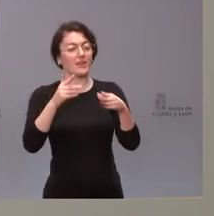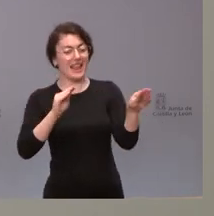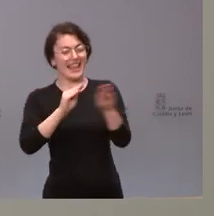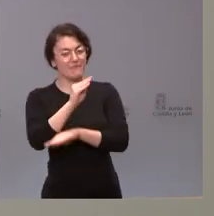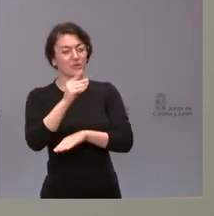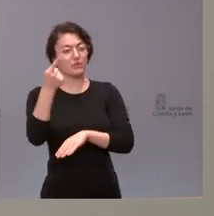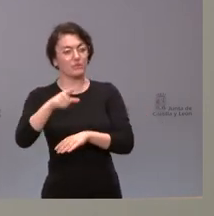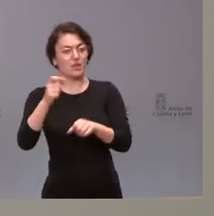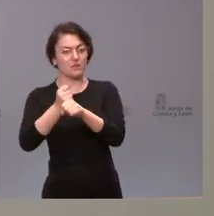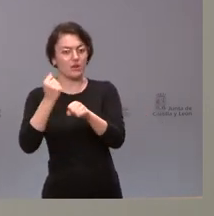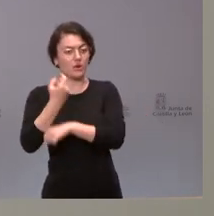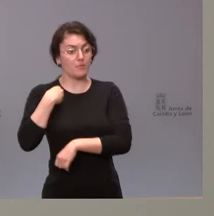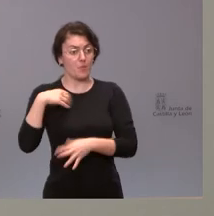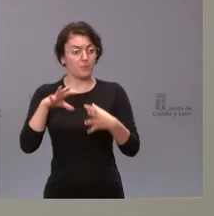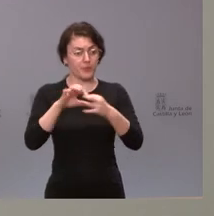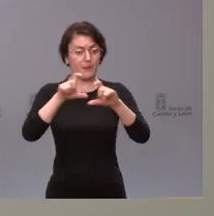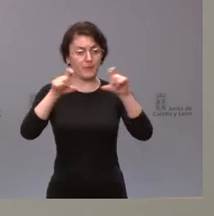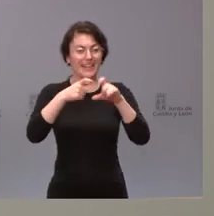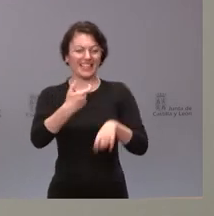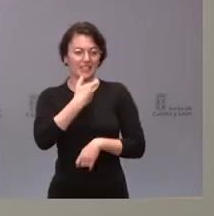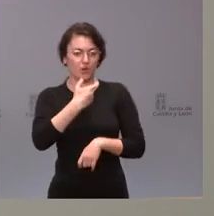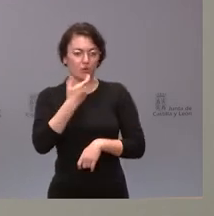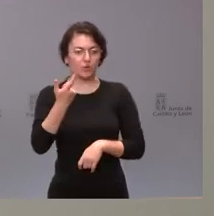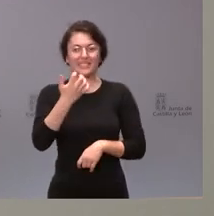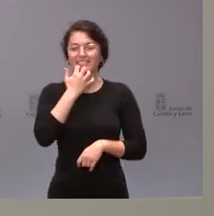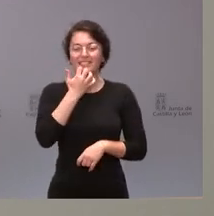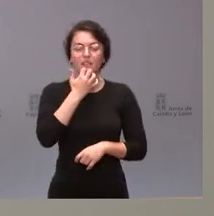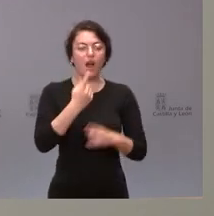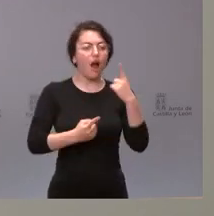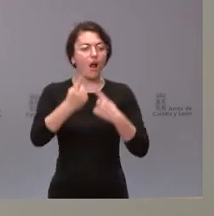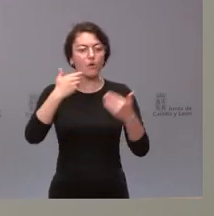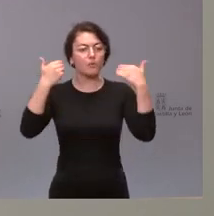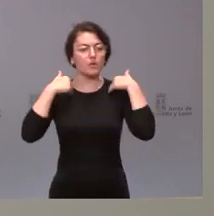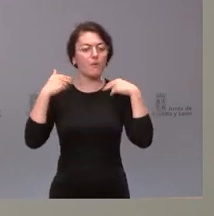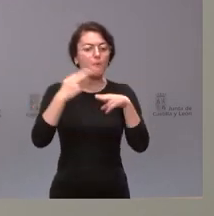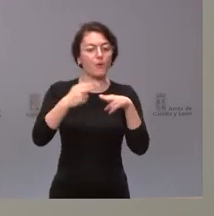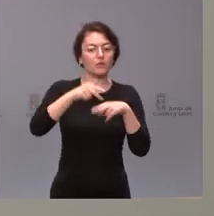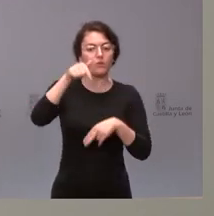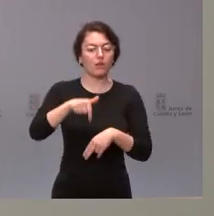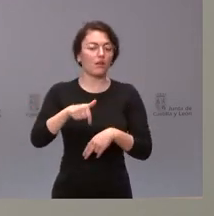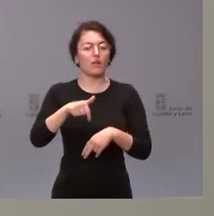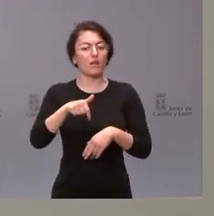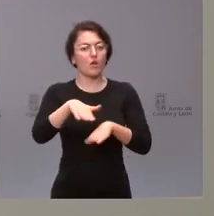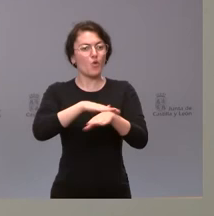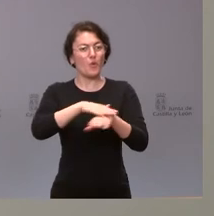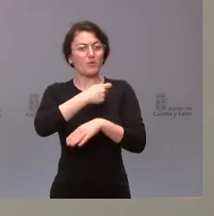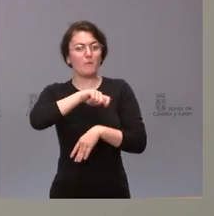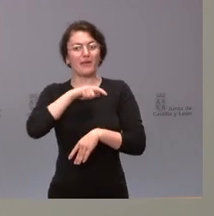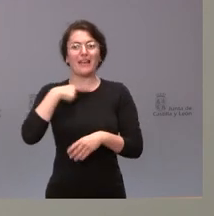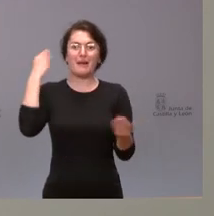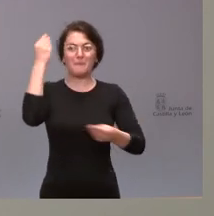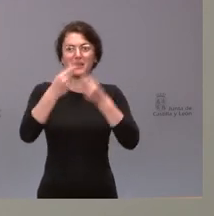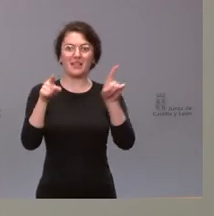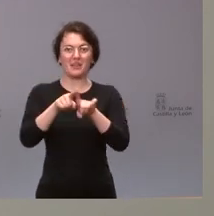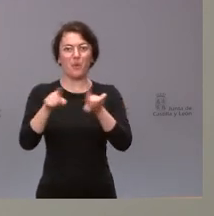relación con SIRO. Y si hay algún responsable político del Gobierno de España que cree que su papel es hacer oposición a la Junta de